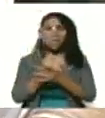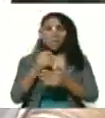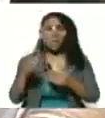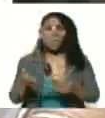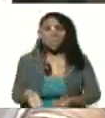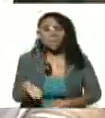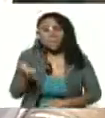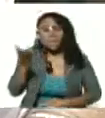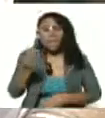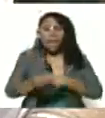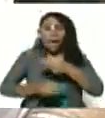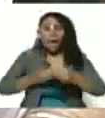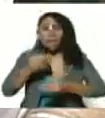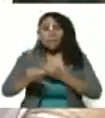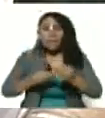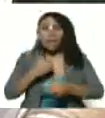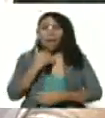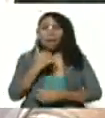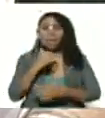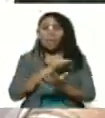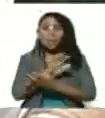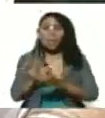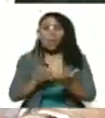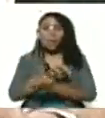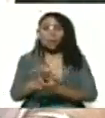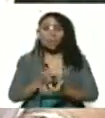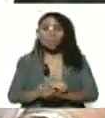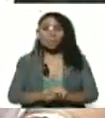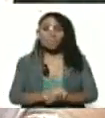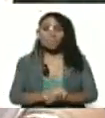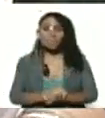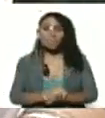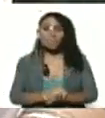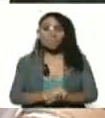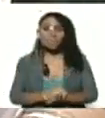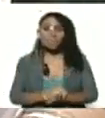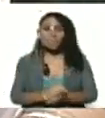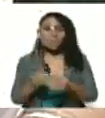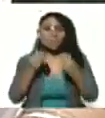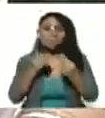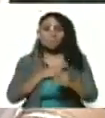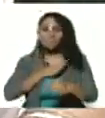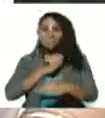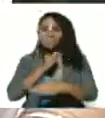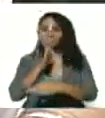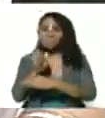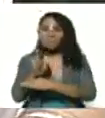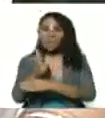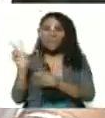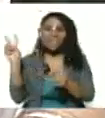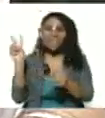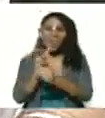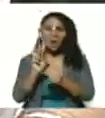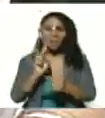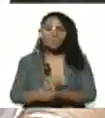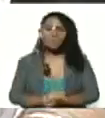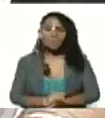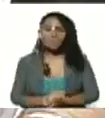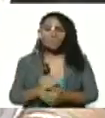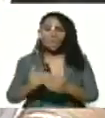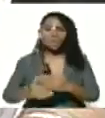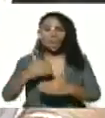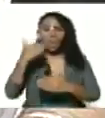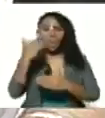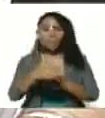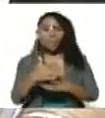era generar algún disturbio para ir en escaladas en la violencia y después pedir lo